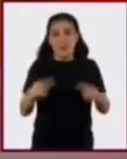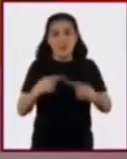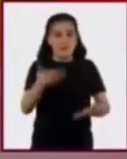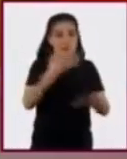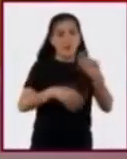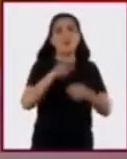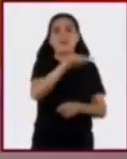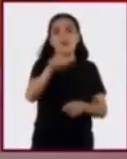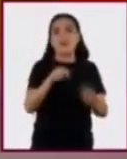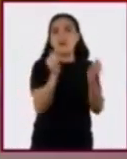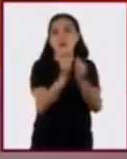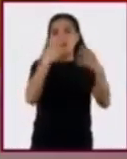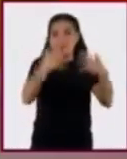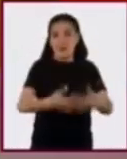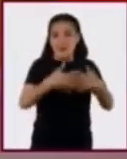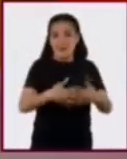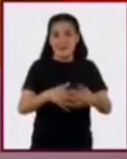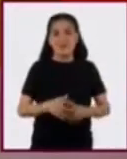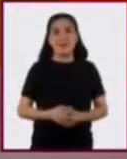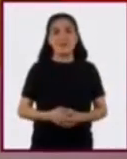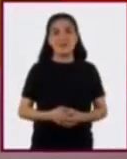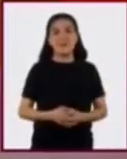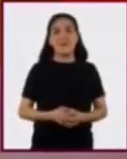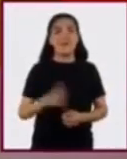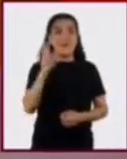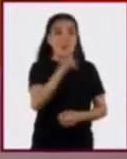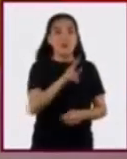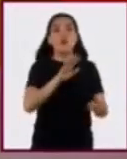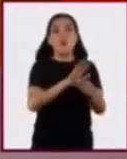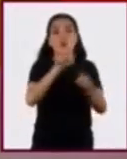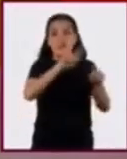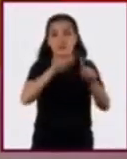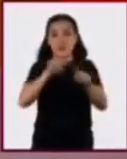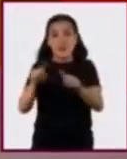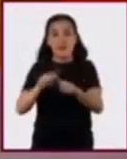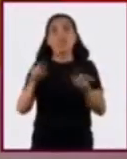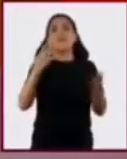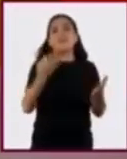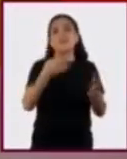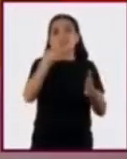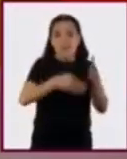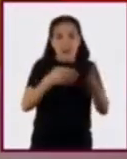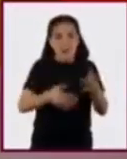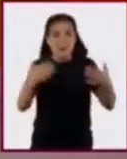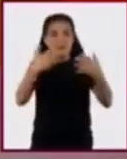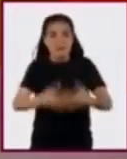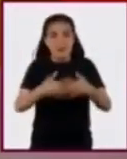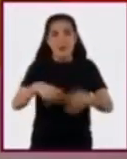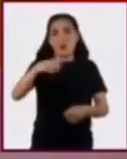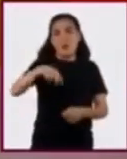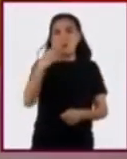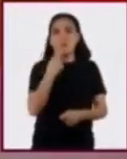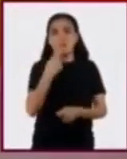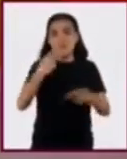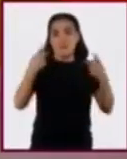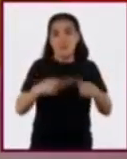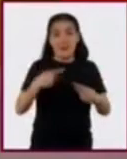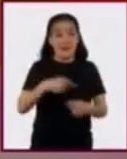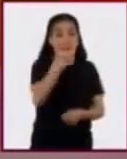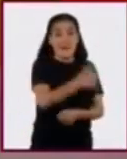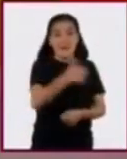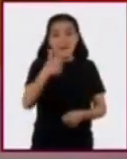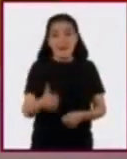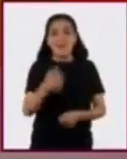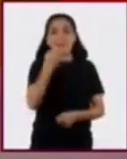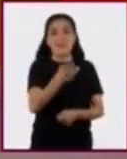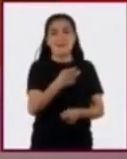los medios técnicos. En el tipo de herramientas o máquinas que utilizan las personas en cada uno